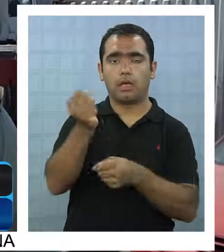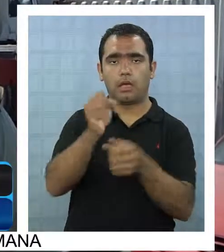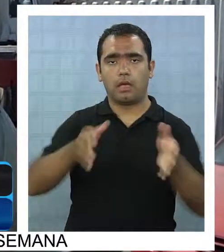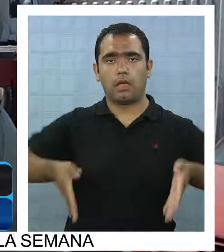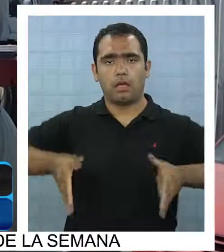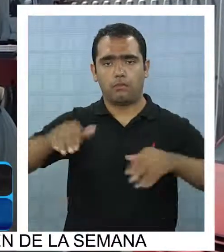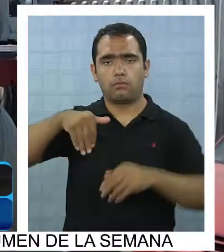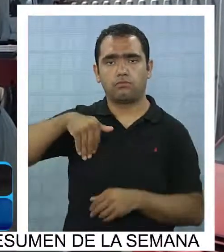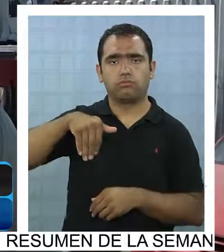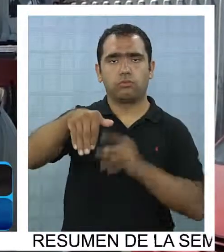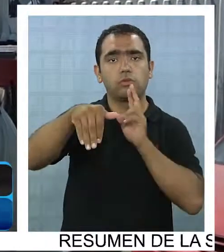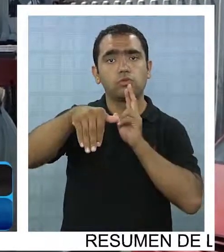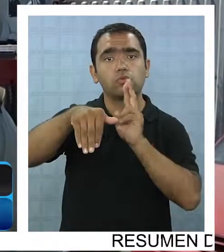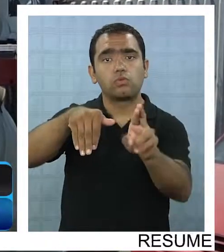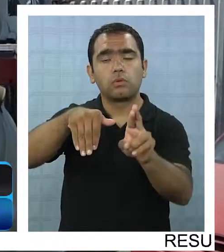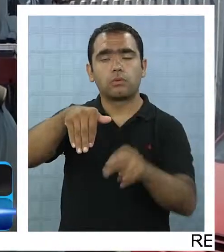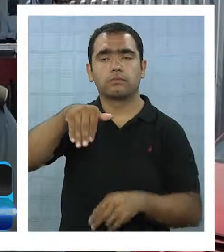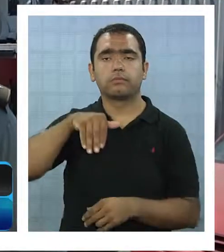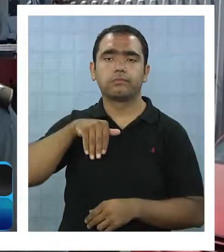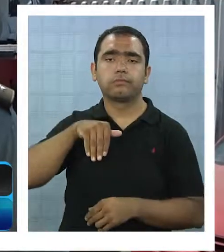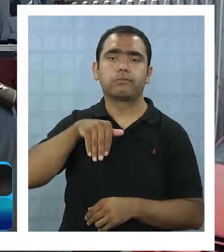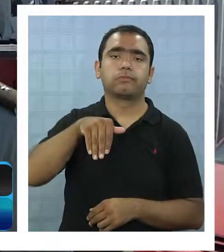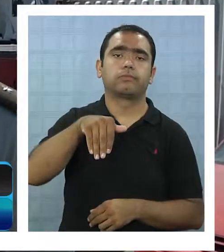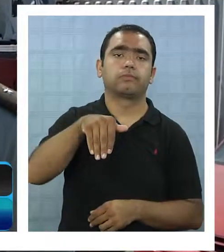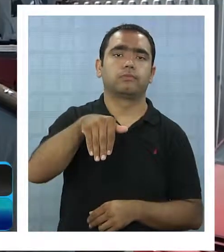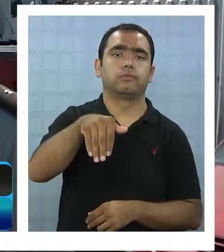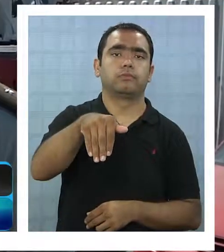que van a ser remitidas al tribunal correspondiente,